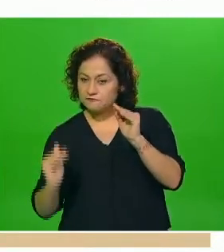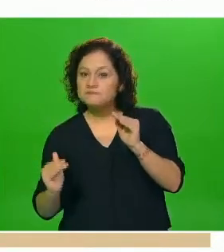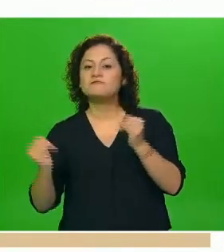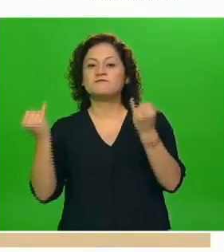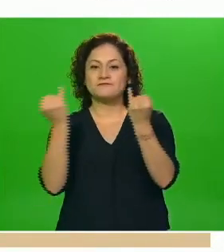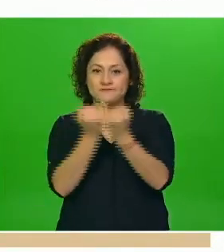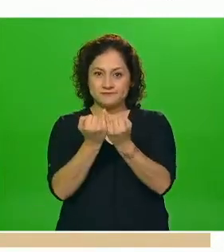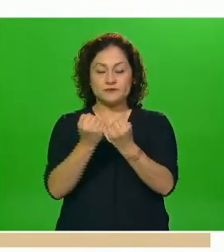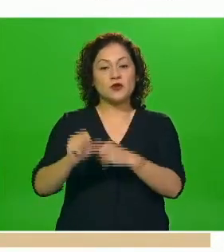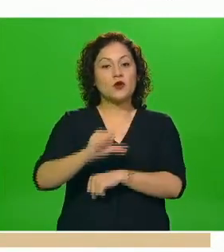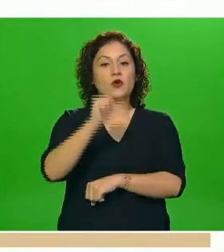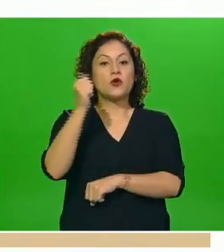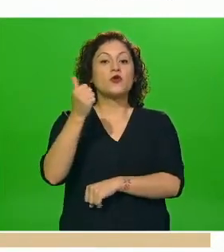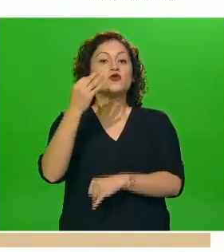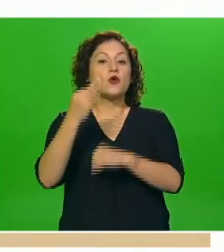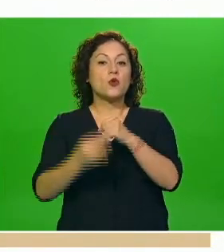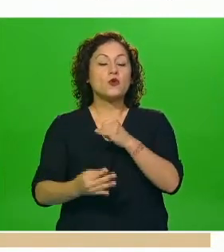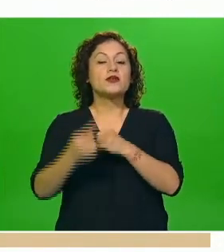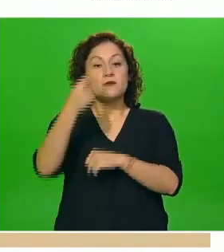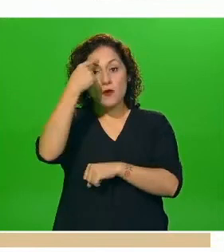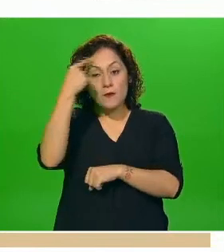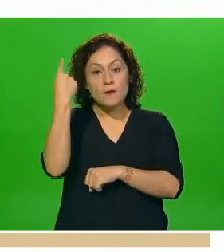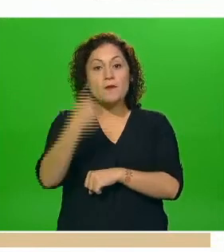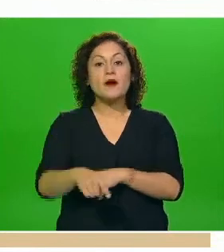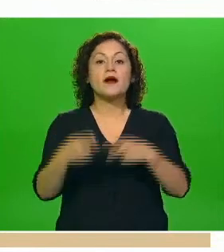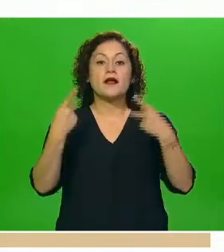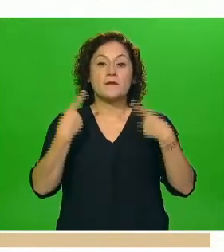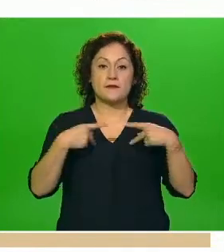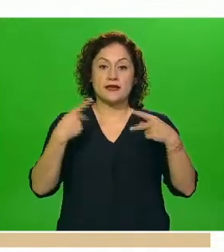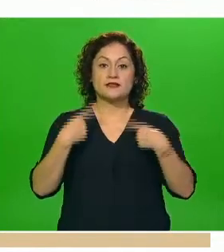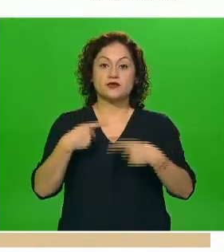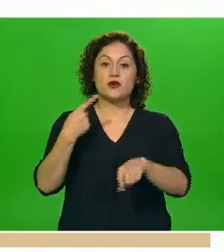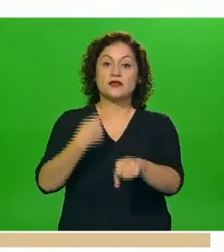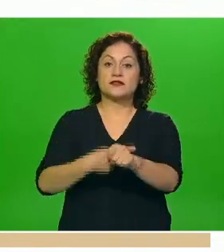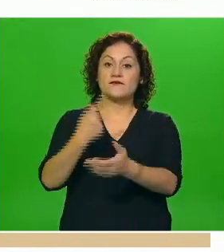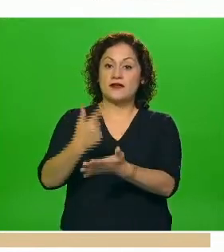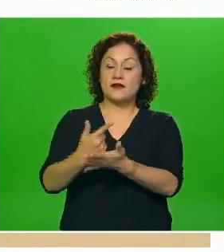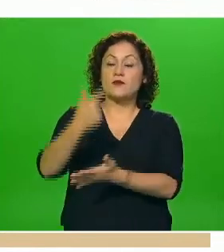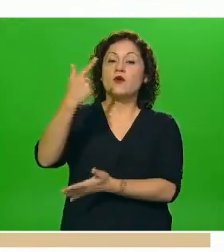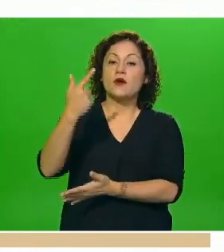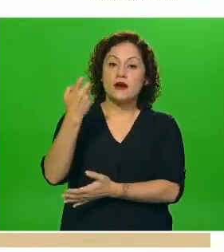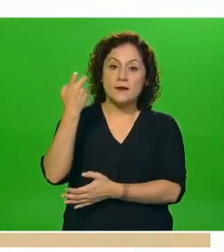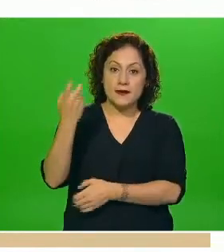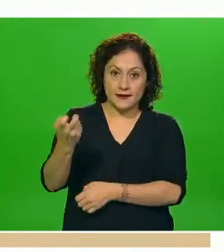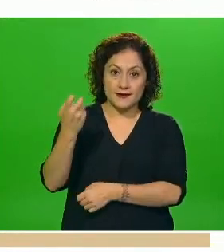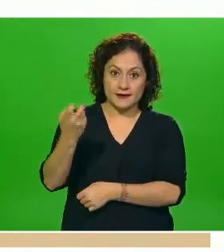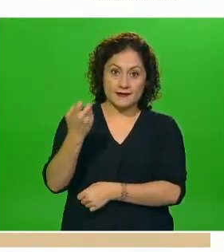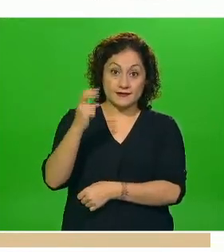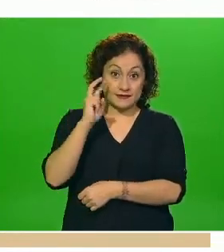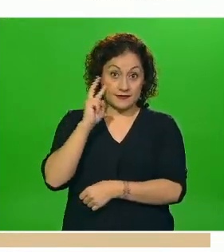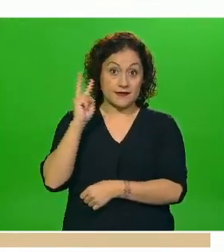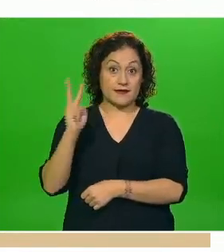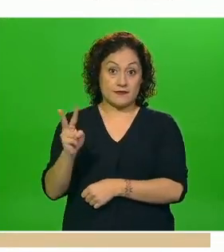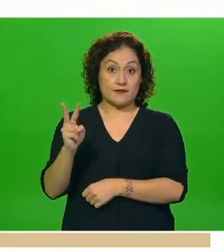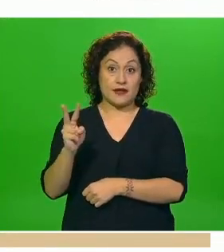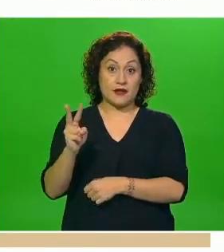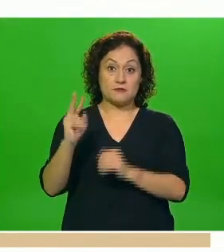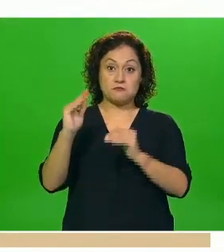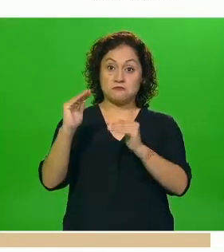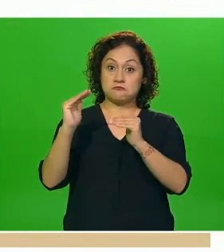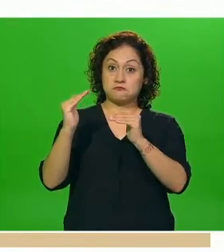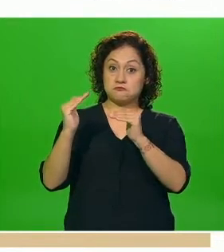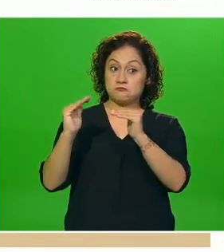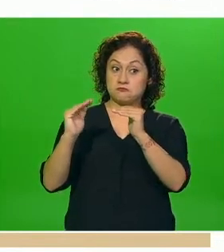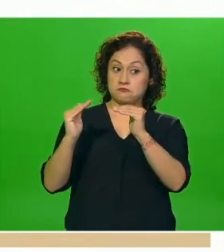la ocupación de las camas con ventilador y vemos aquí cómo se ha mantenido hacia